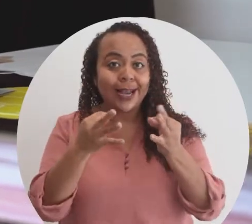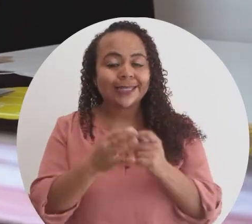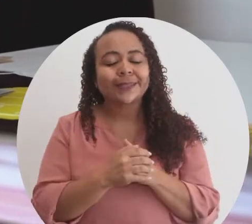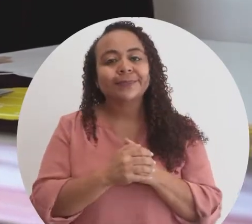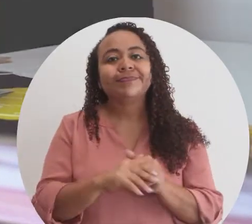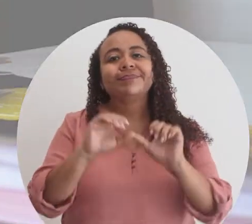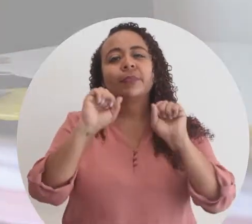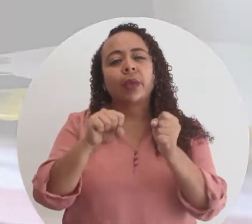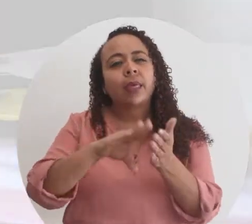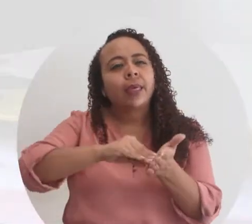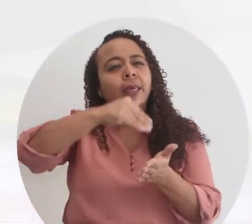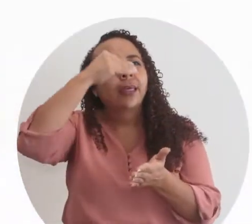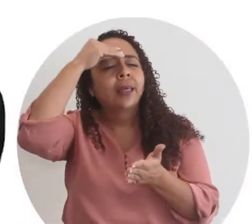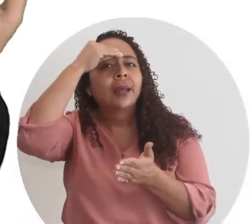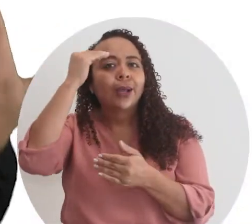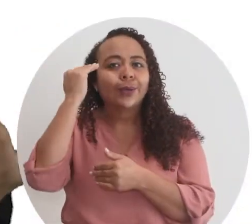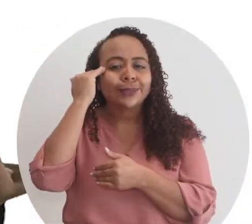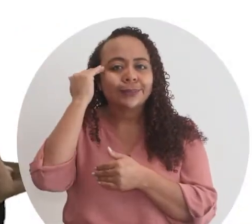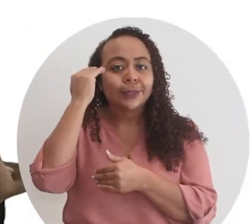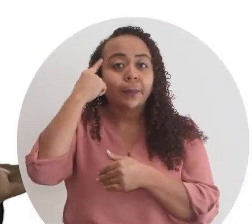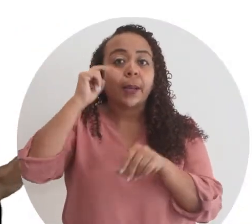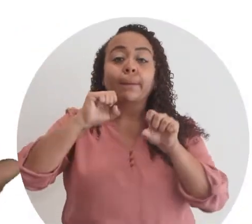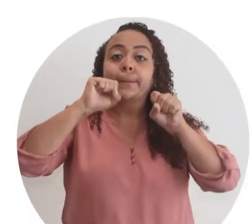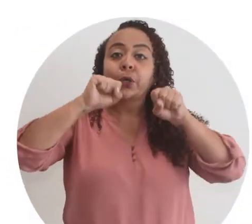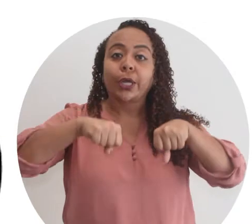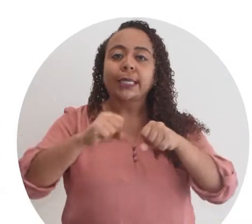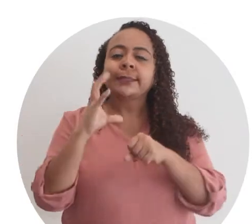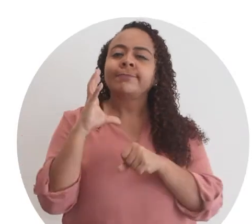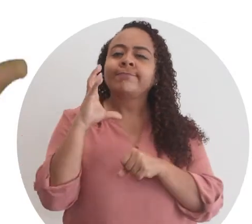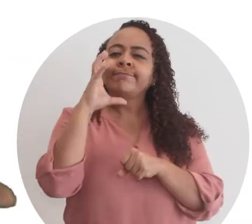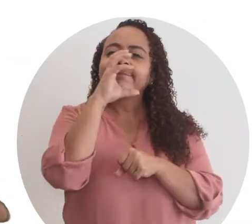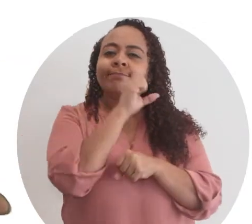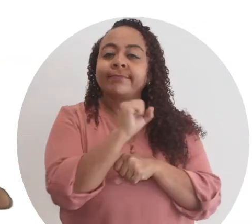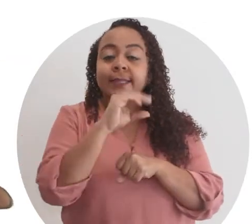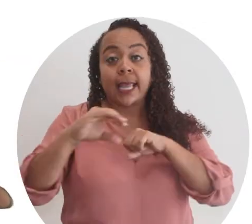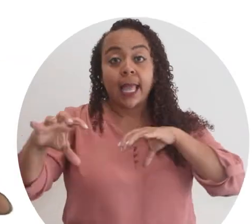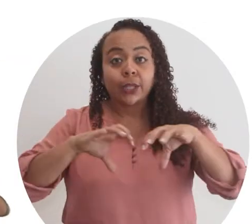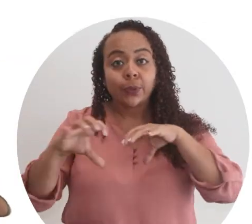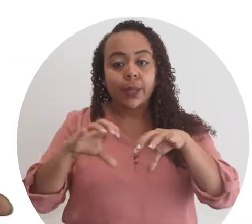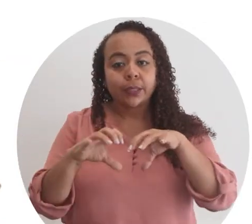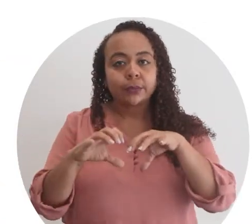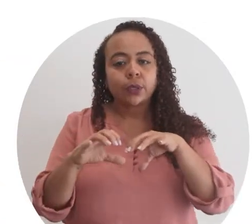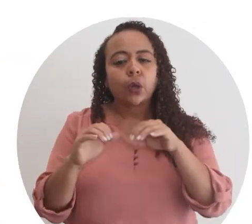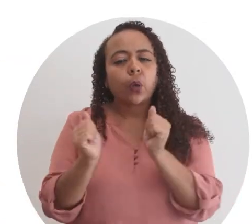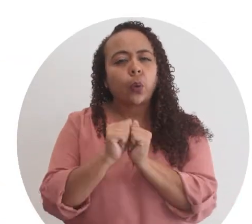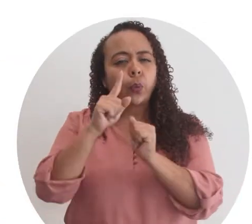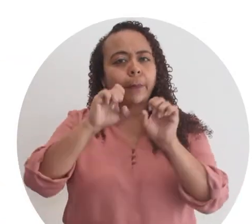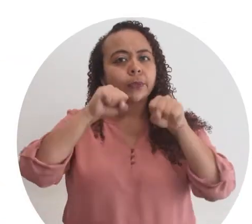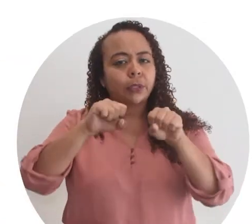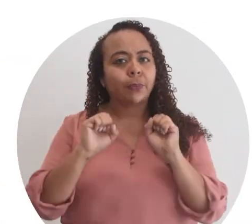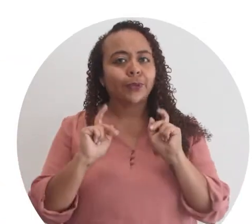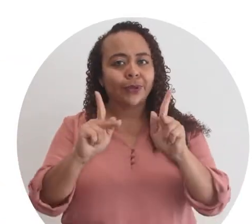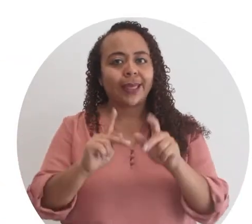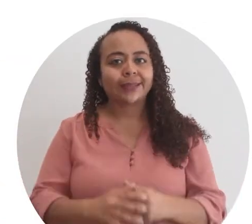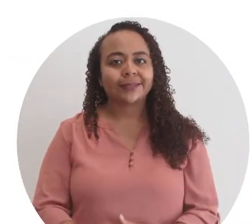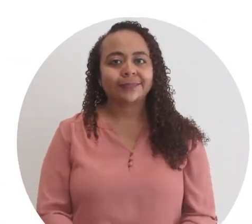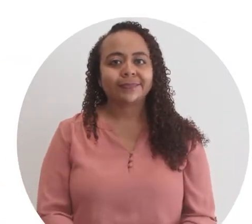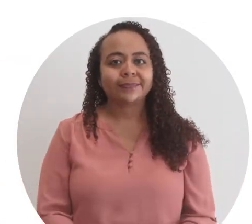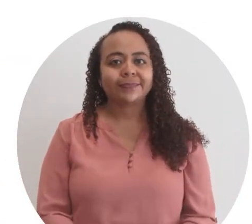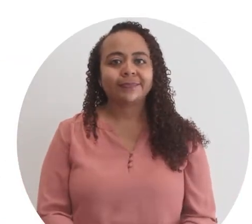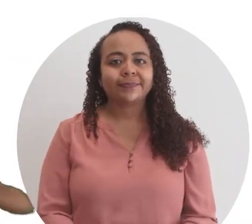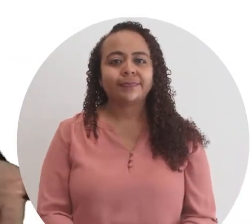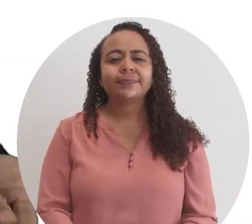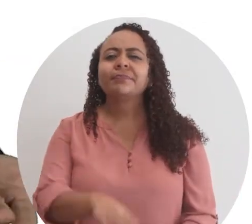tutoriales, pueda adquirir el conocimiento para poder identificar y actuar ante una posible oportunidad.